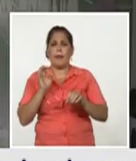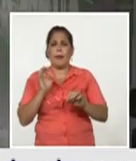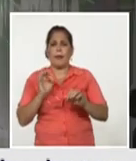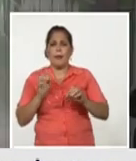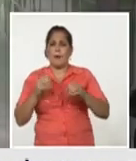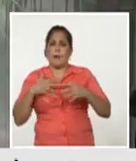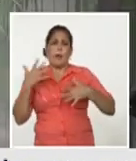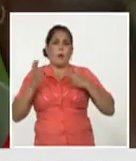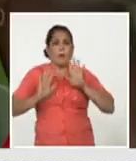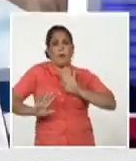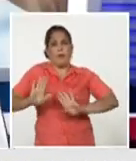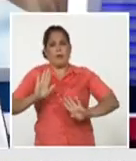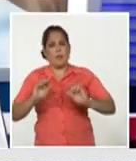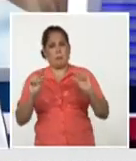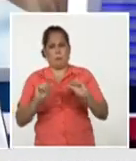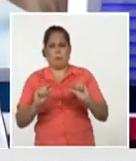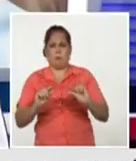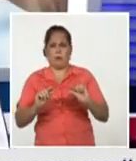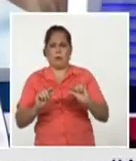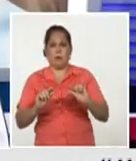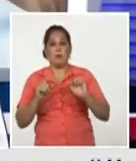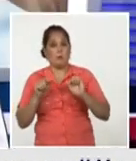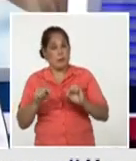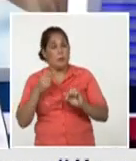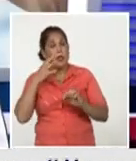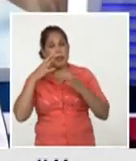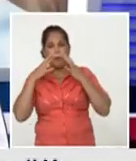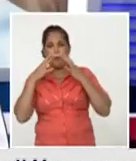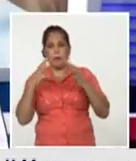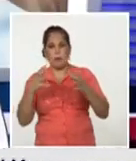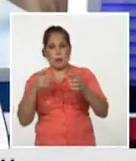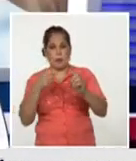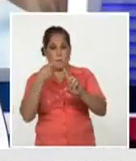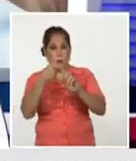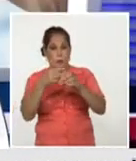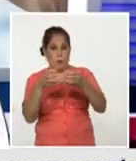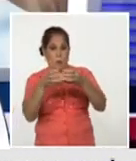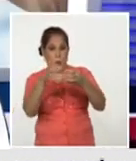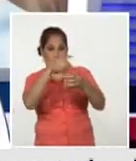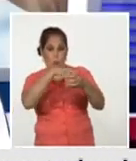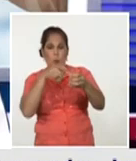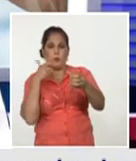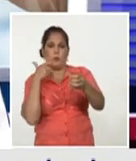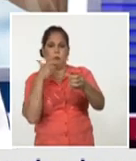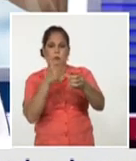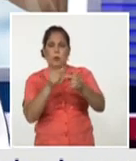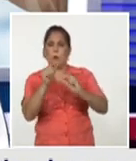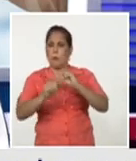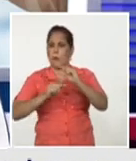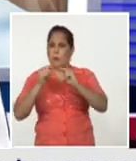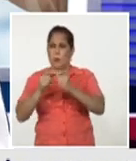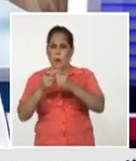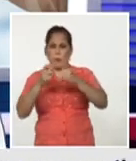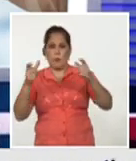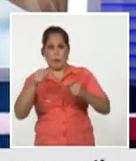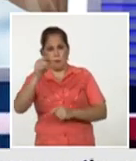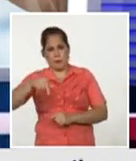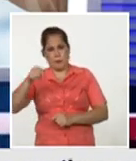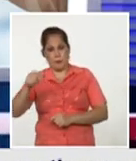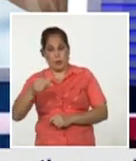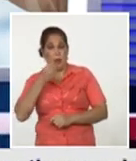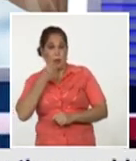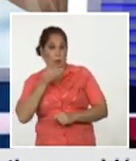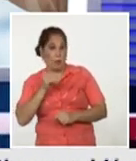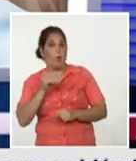las nuevas cepas y por eso bueno es muy importante la demostración que se está haciendo de cómo se incrementan los títulos y cómo podría esto